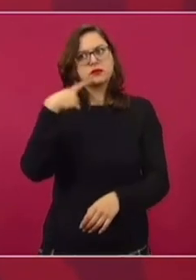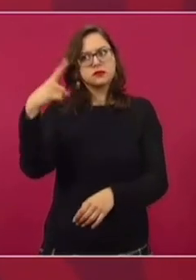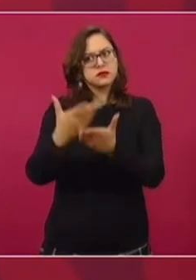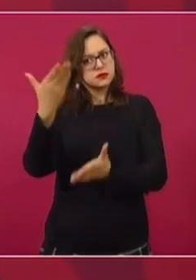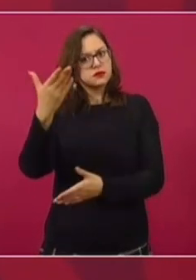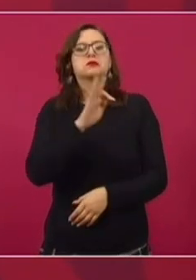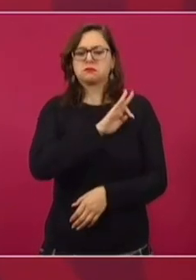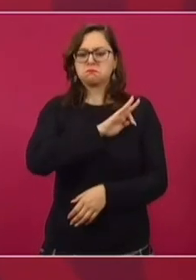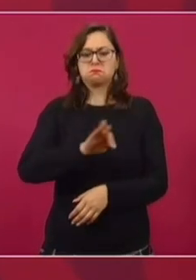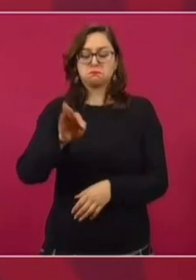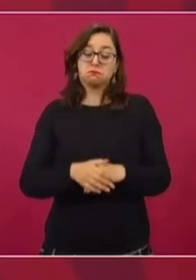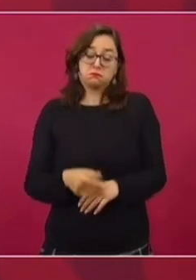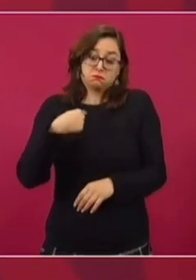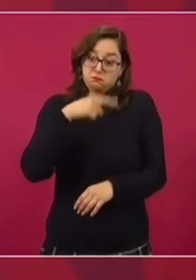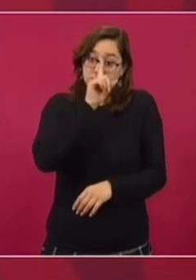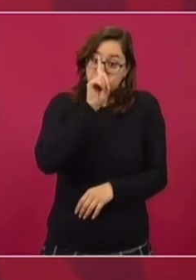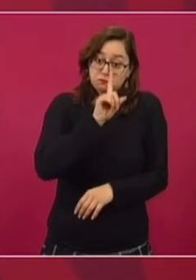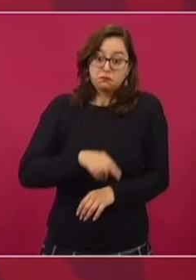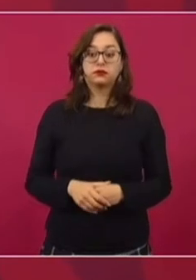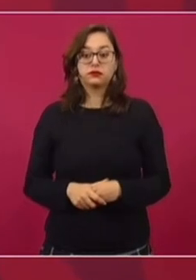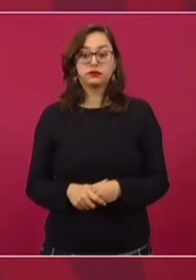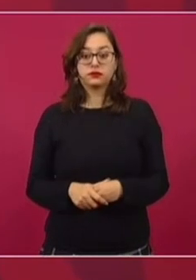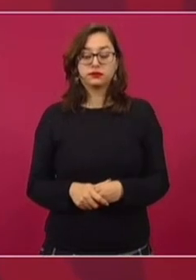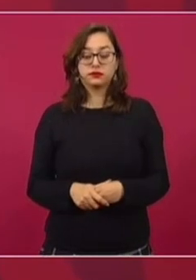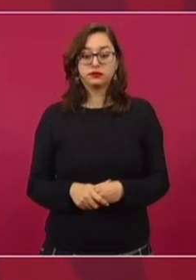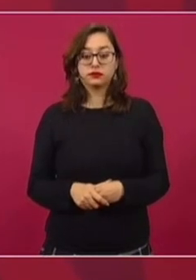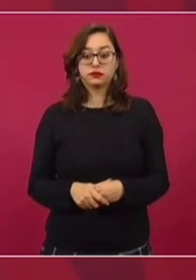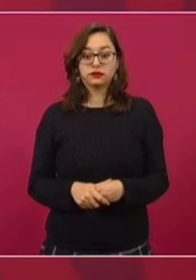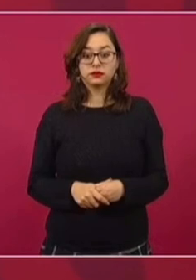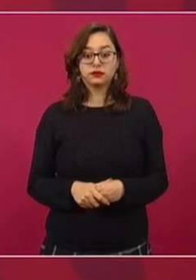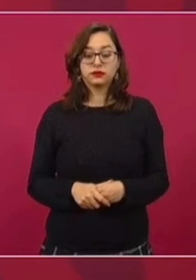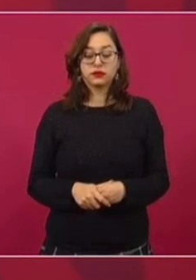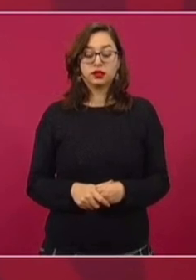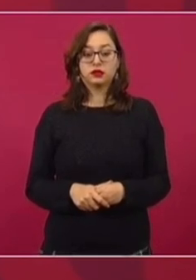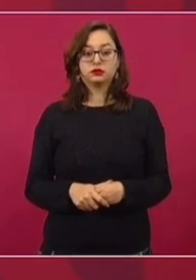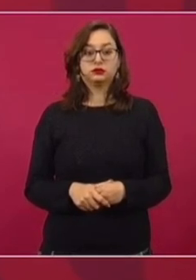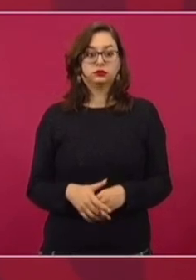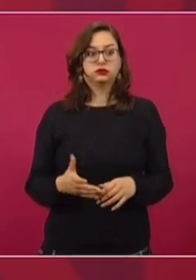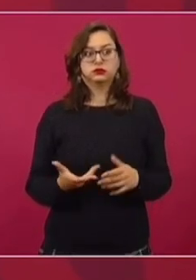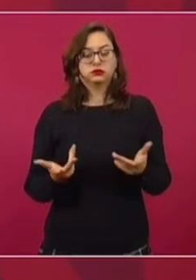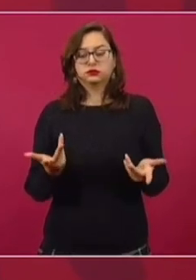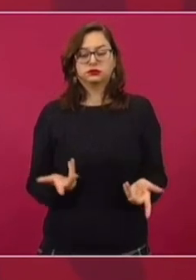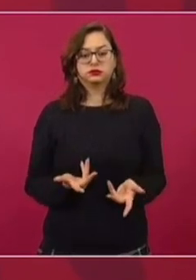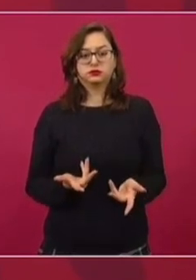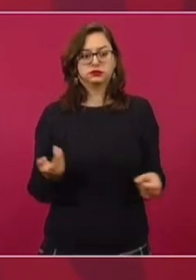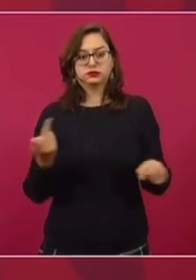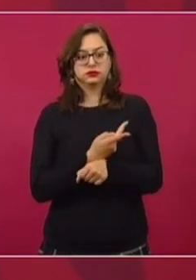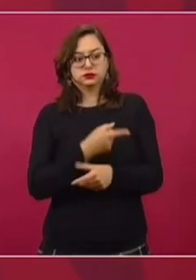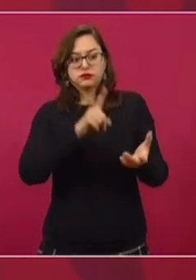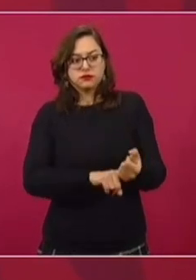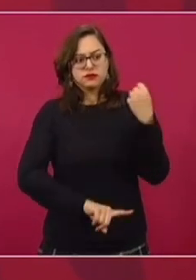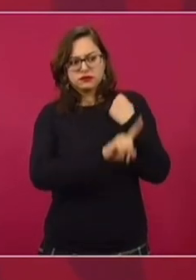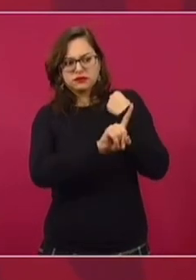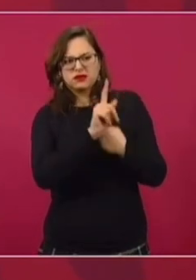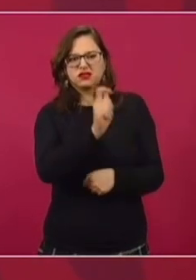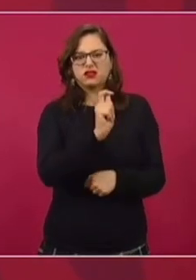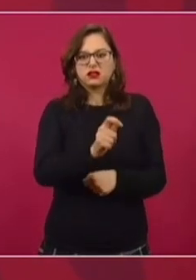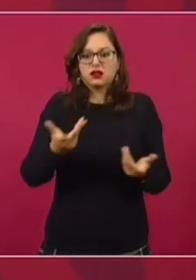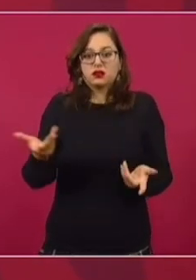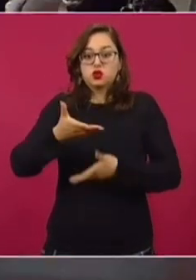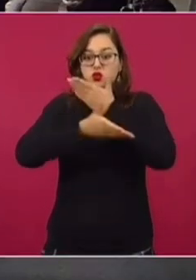es lo que yo sostengo. No sé cuáles son las consideraciones sobre este caso,